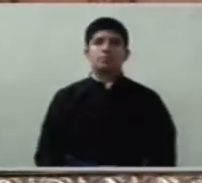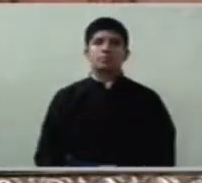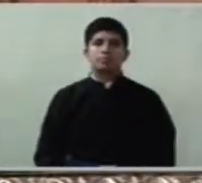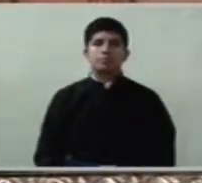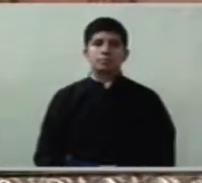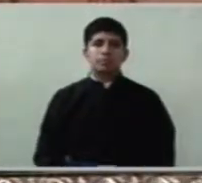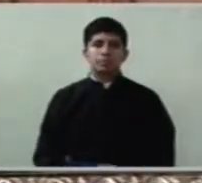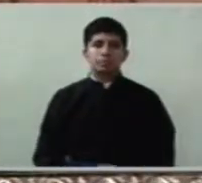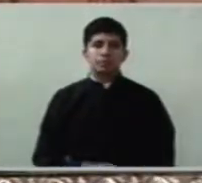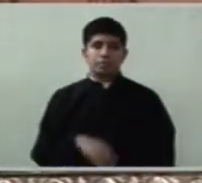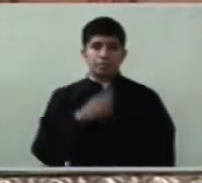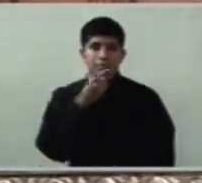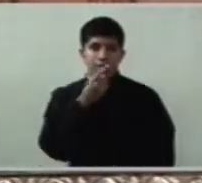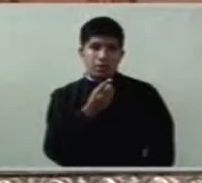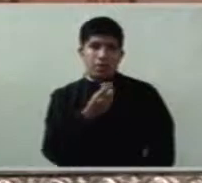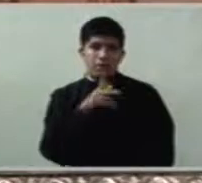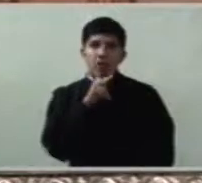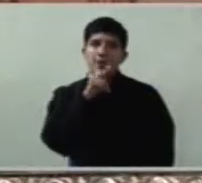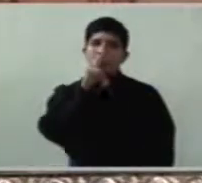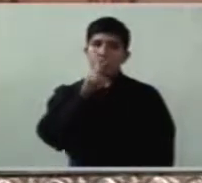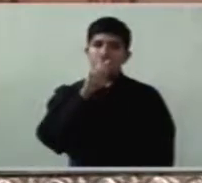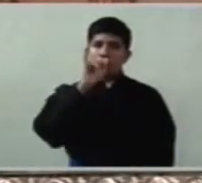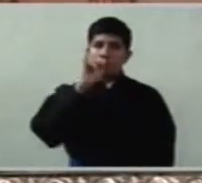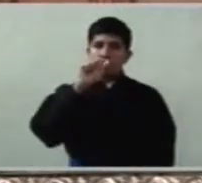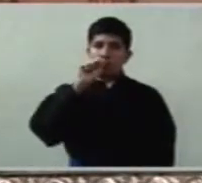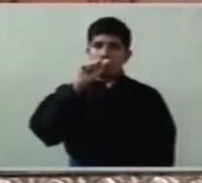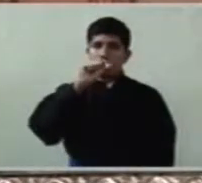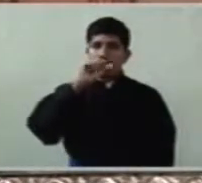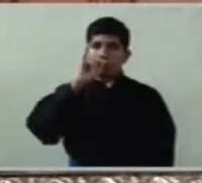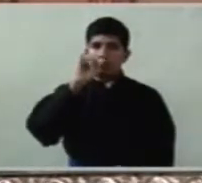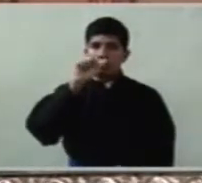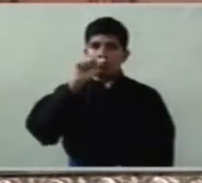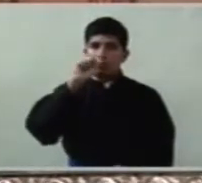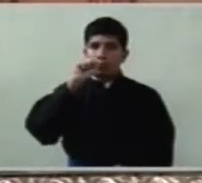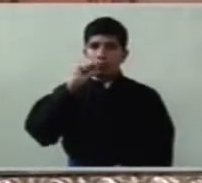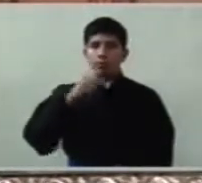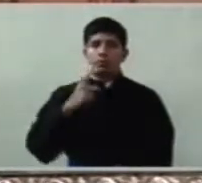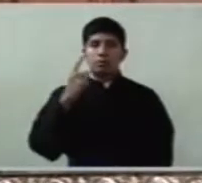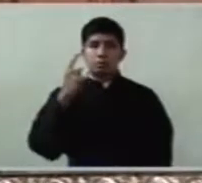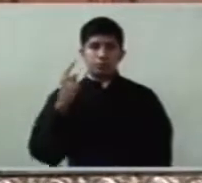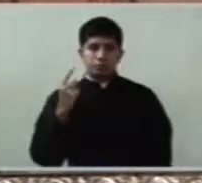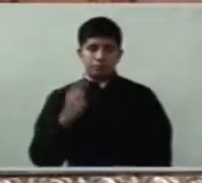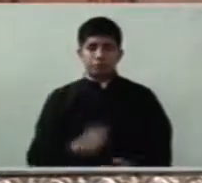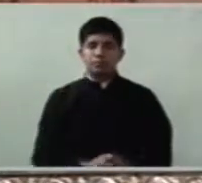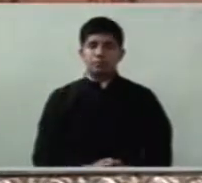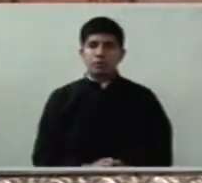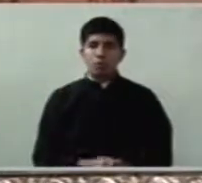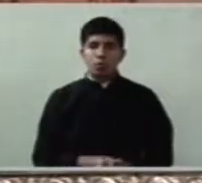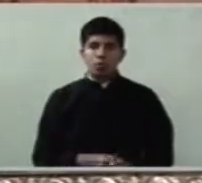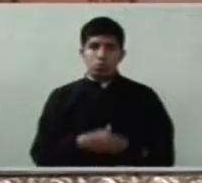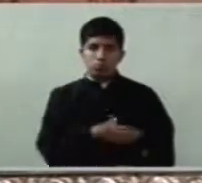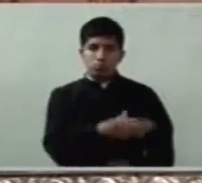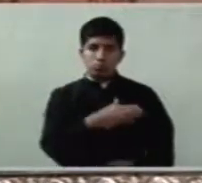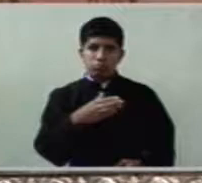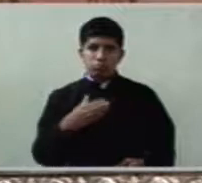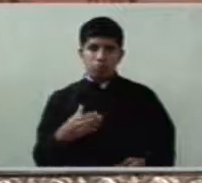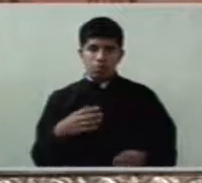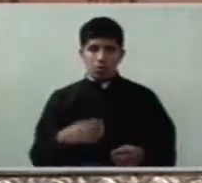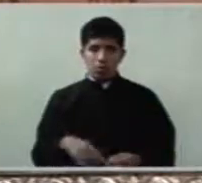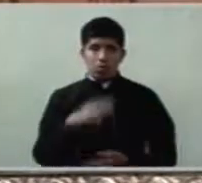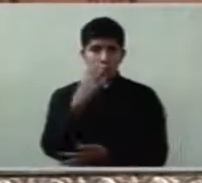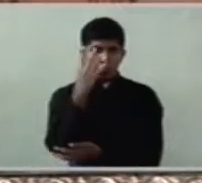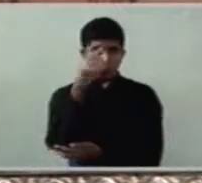Decía el profeta Isaías que una vid o produce